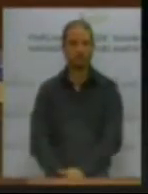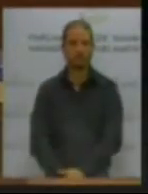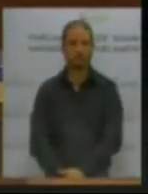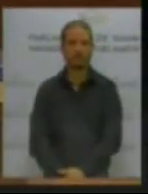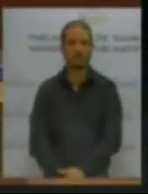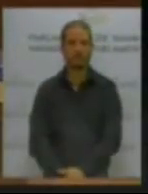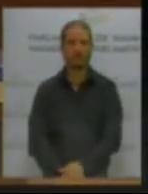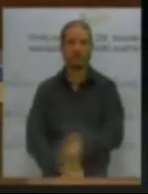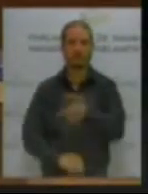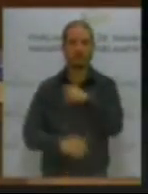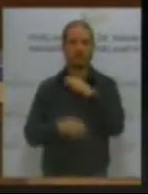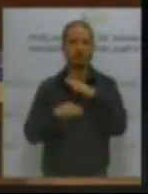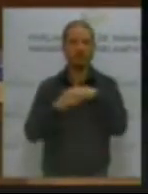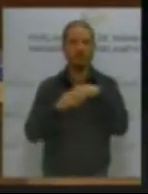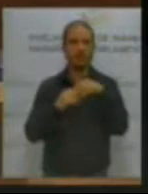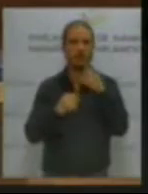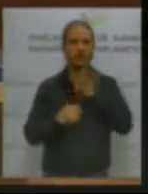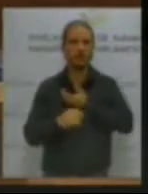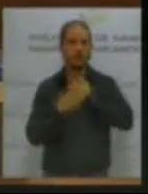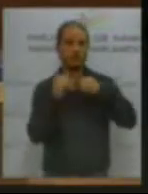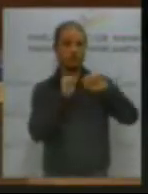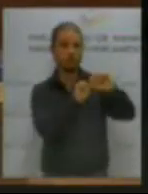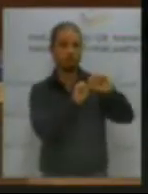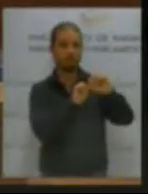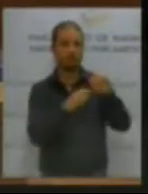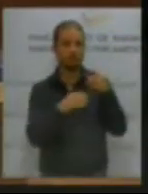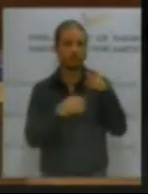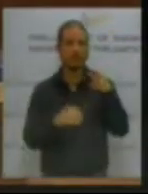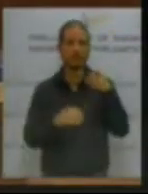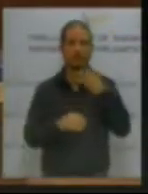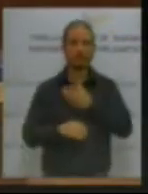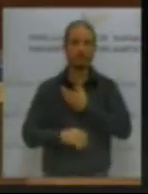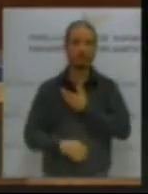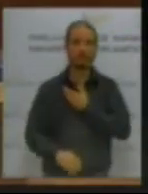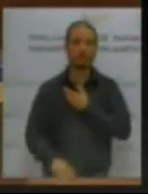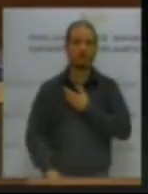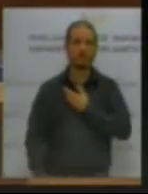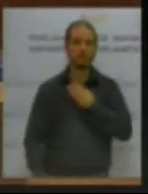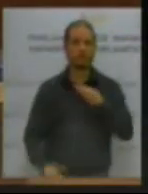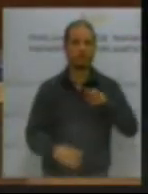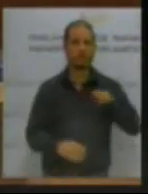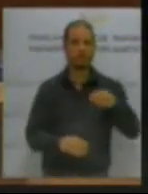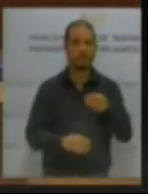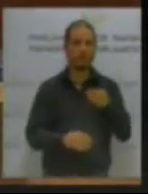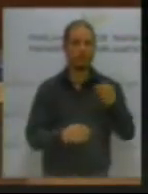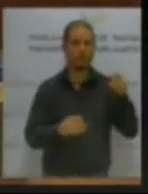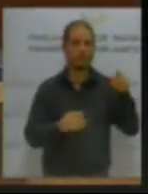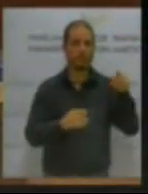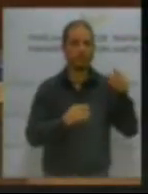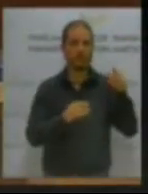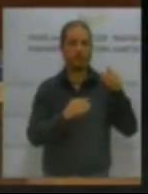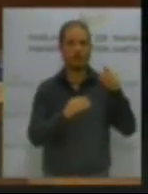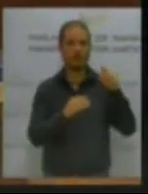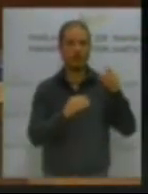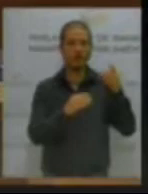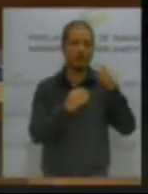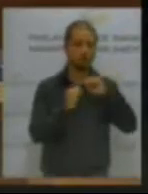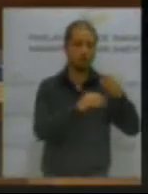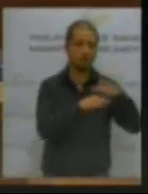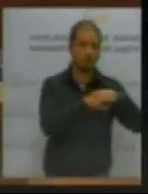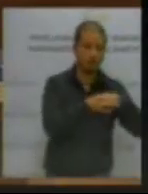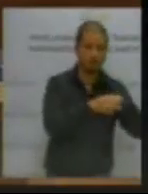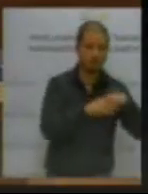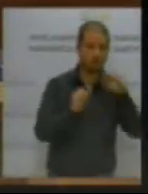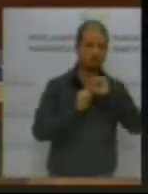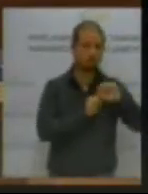proteger al ayuntamiento, también gobernado por Bildu. Señor Ualde, creo que